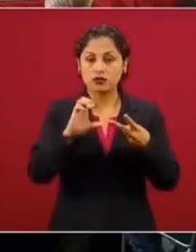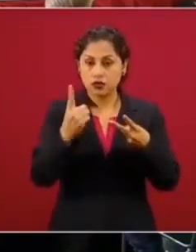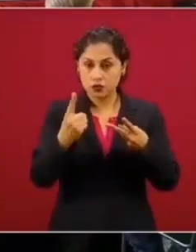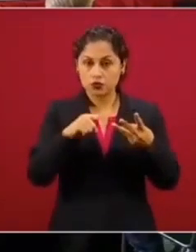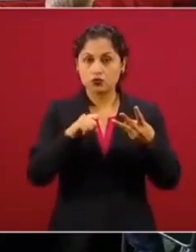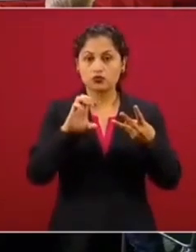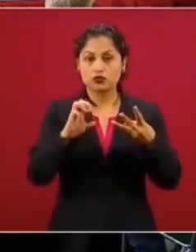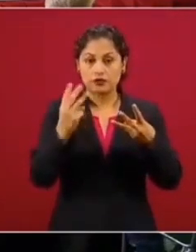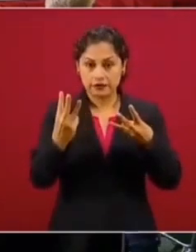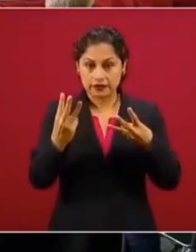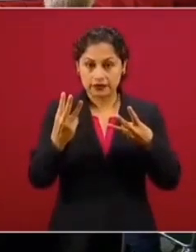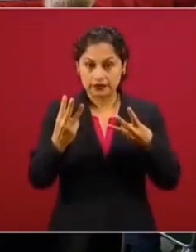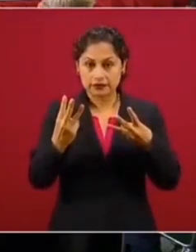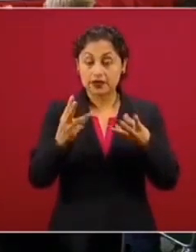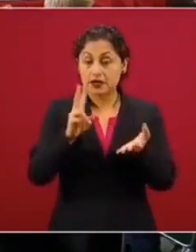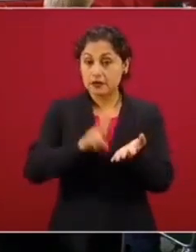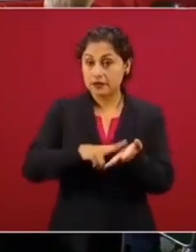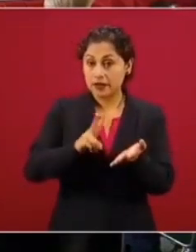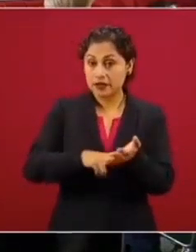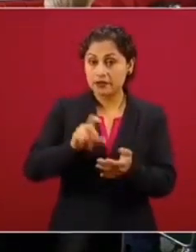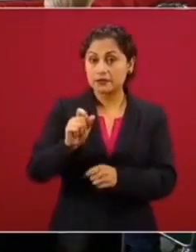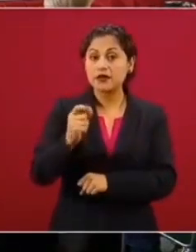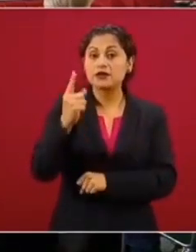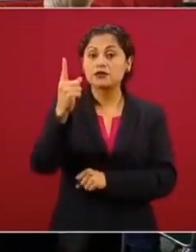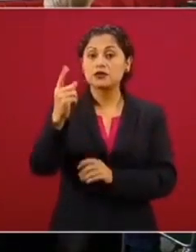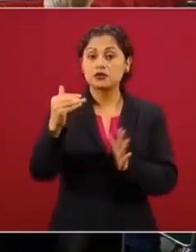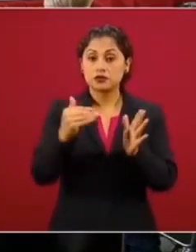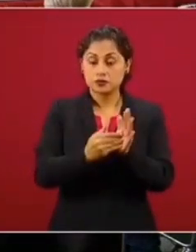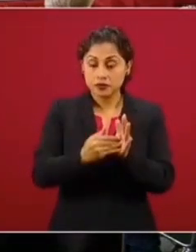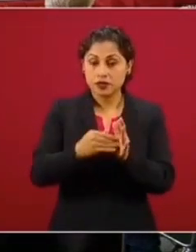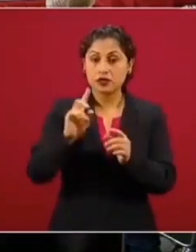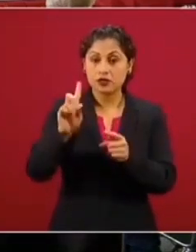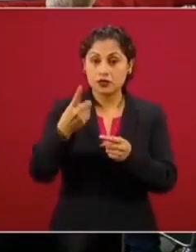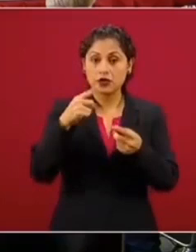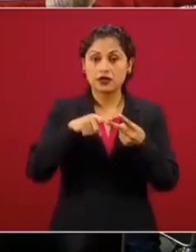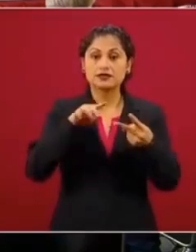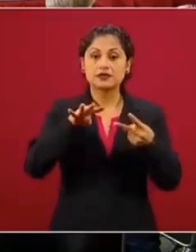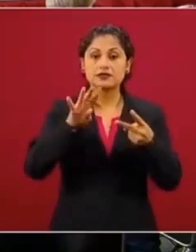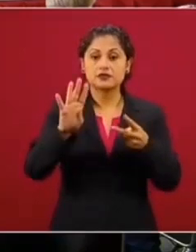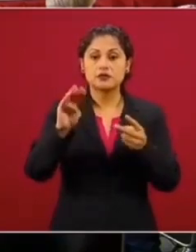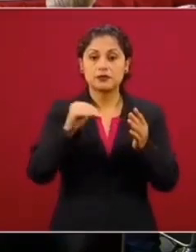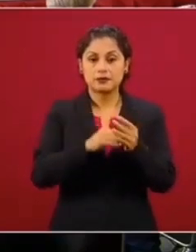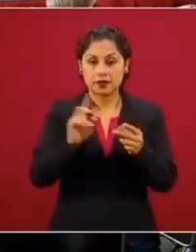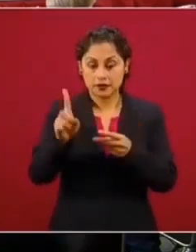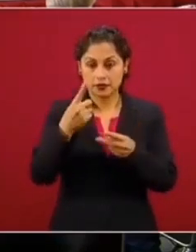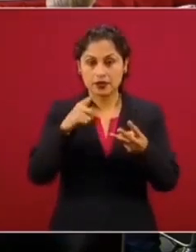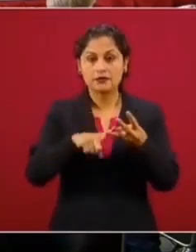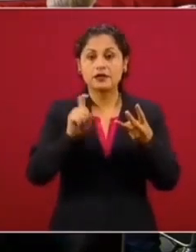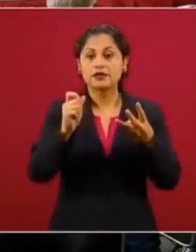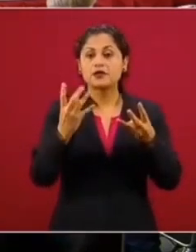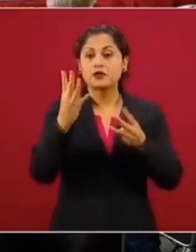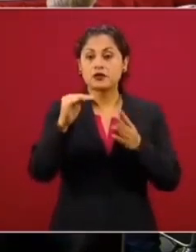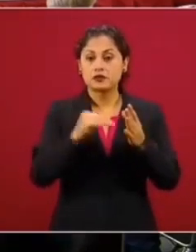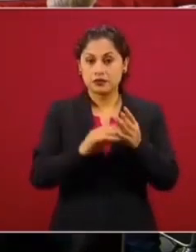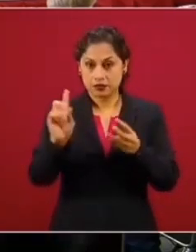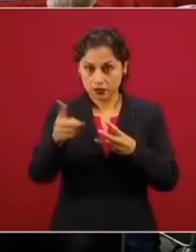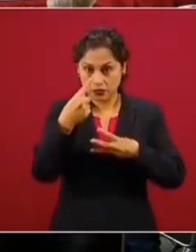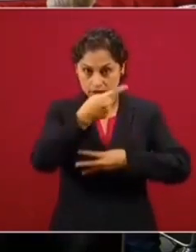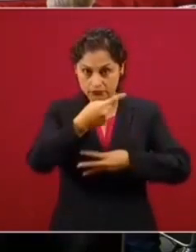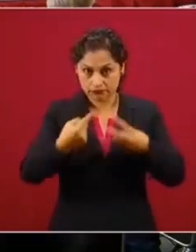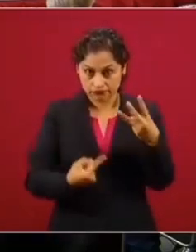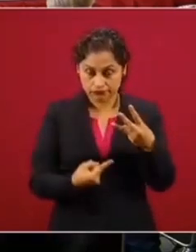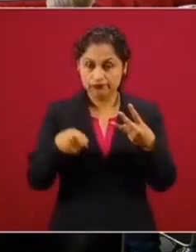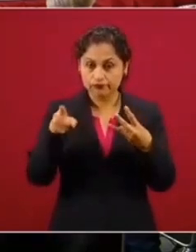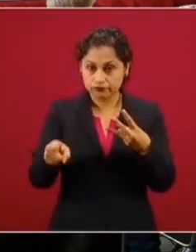valen 21 mil dólares, 19 mil dólares, 16 mil dólares y 24 mil dólares. Aquí no hubo ningún intermediario, fue